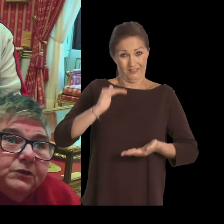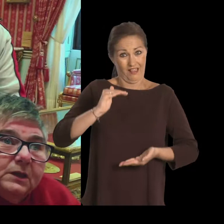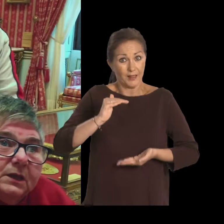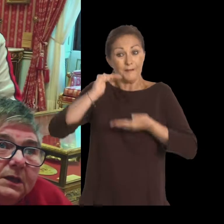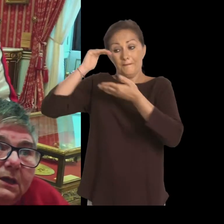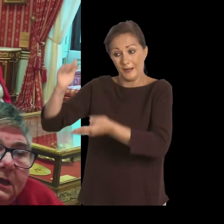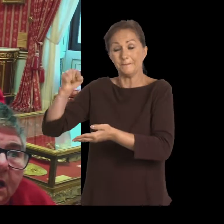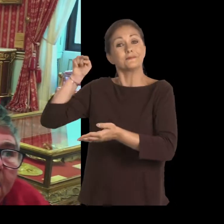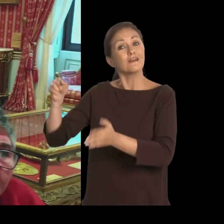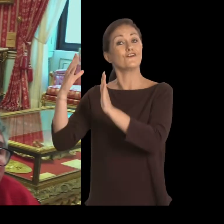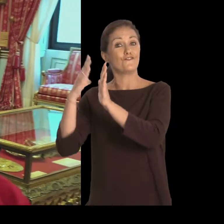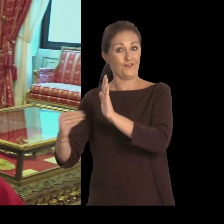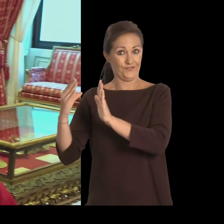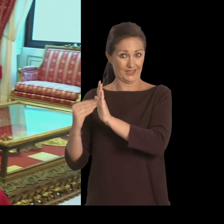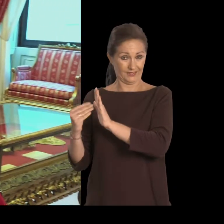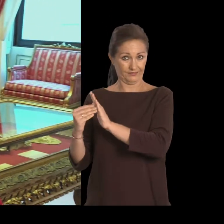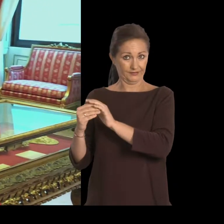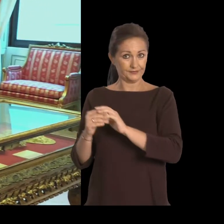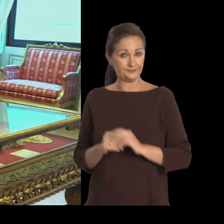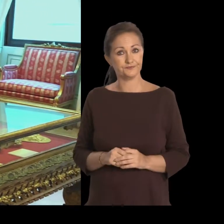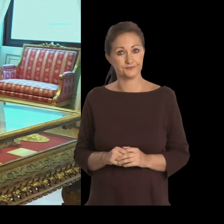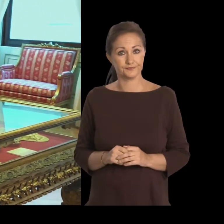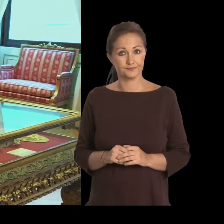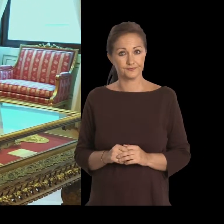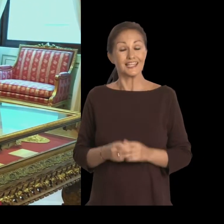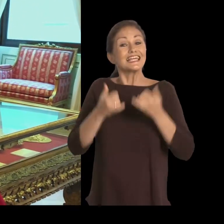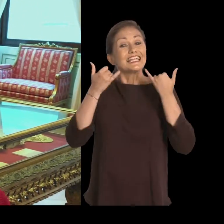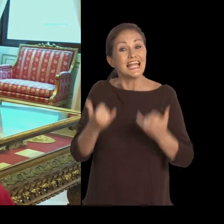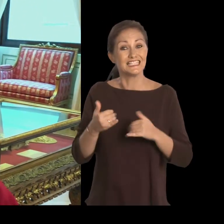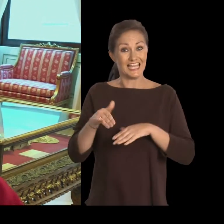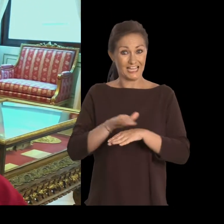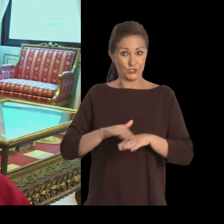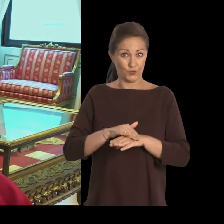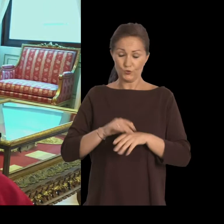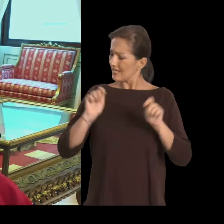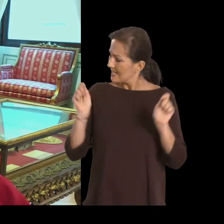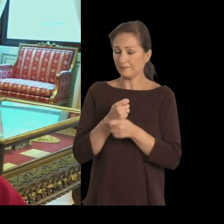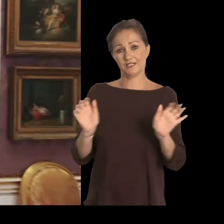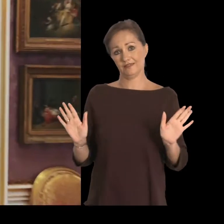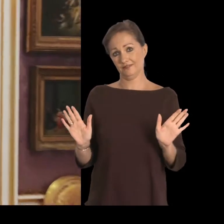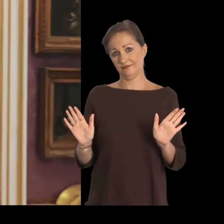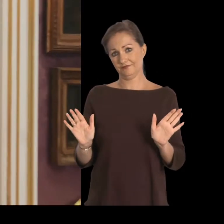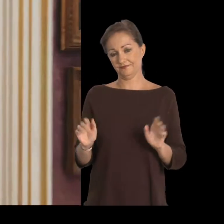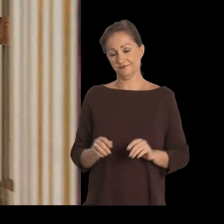usar la información que tienen. No habrá excusa ahora.